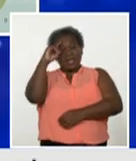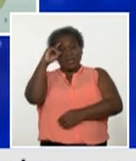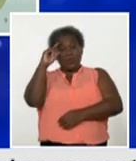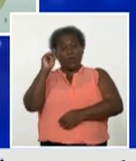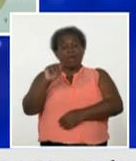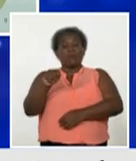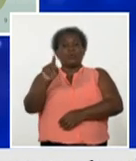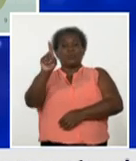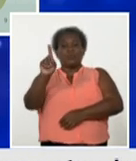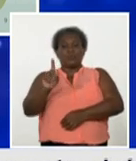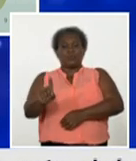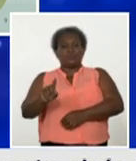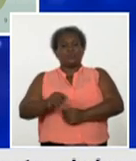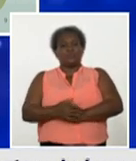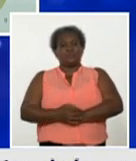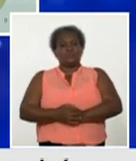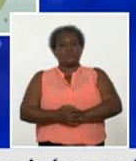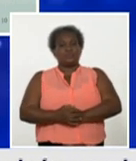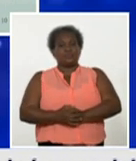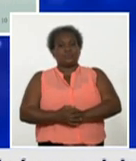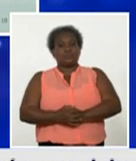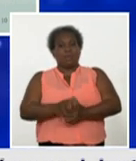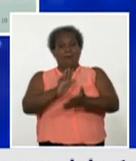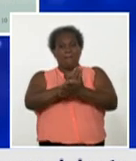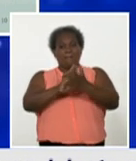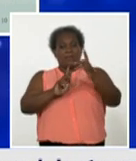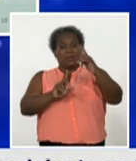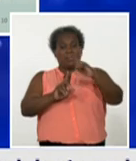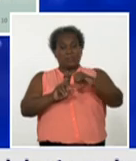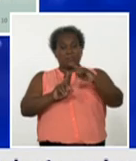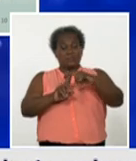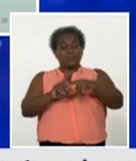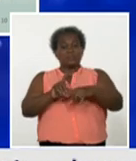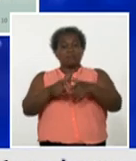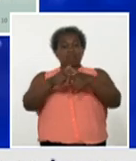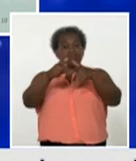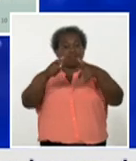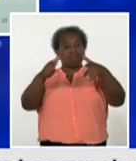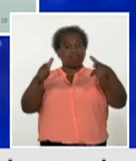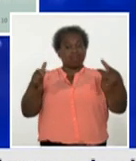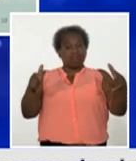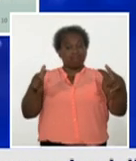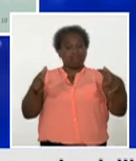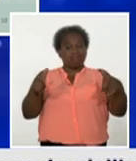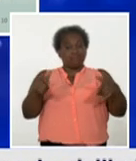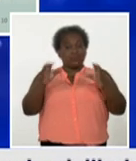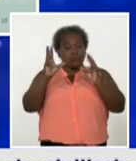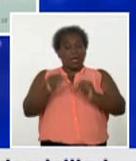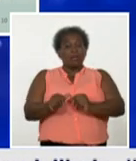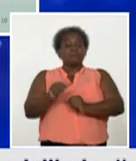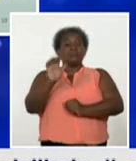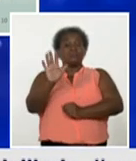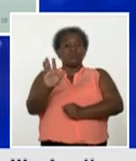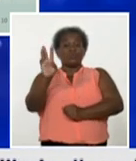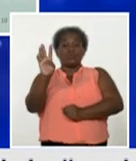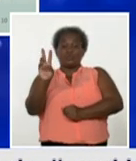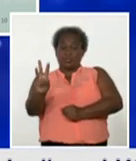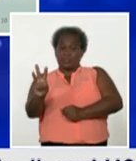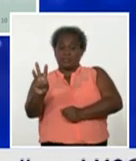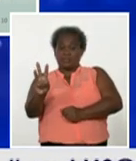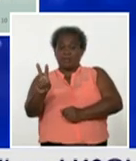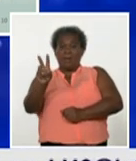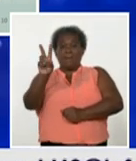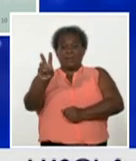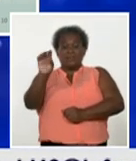cada uno matanza incrementa nuevamente el número de casos a cincuenta y tres veintisiete